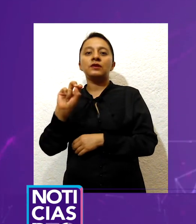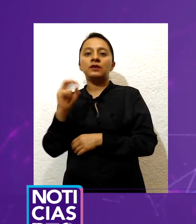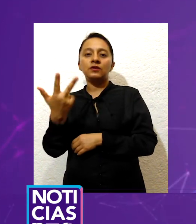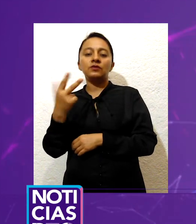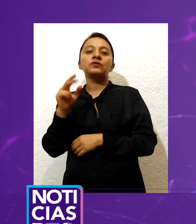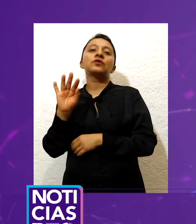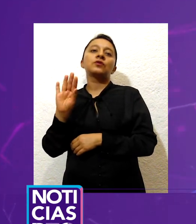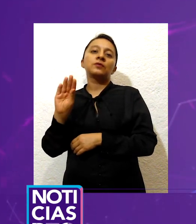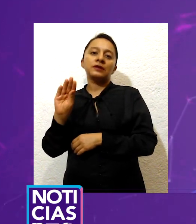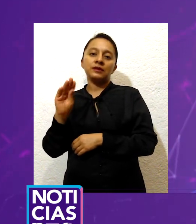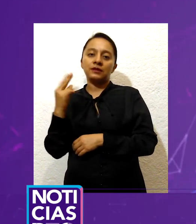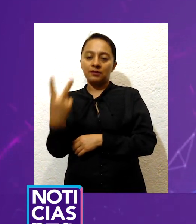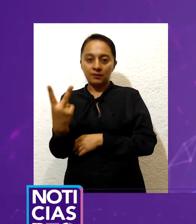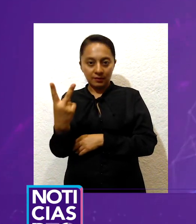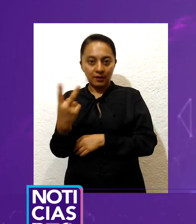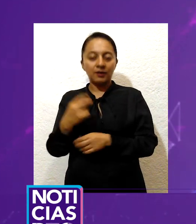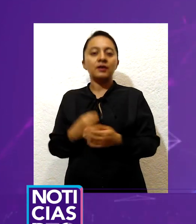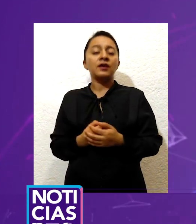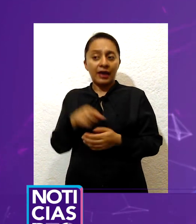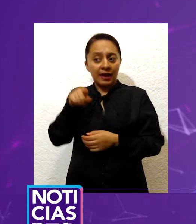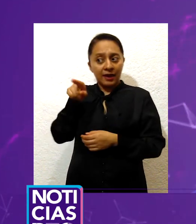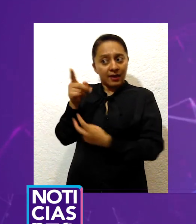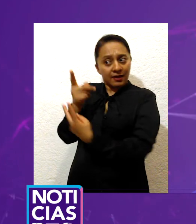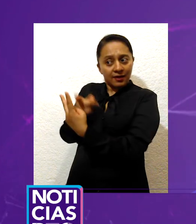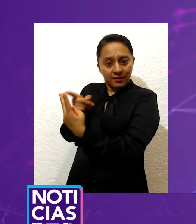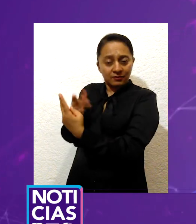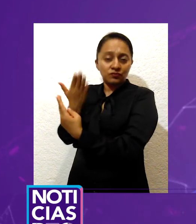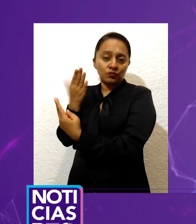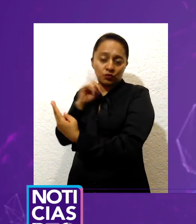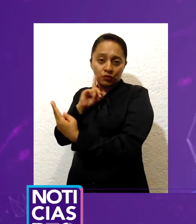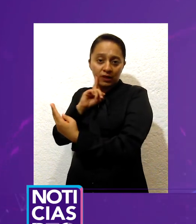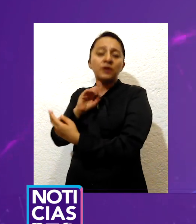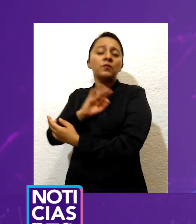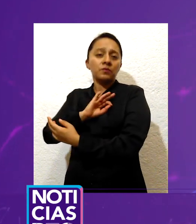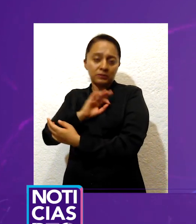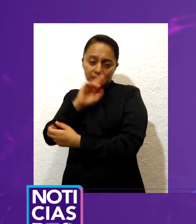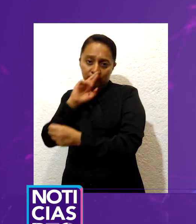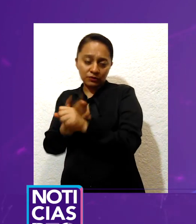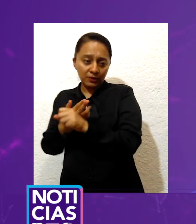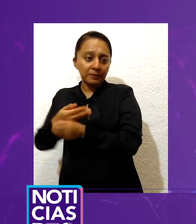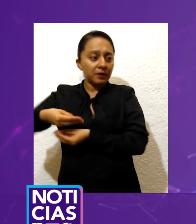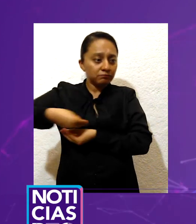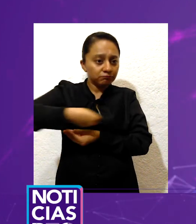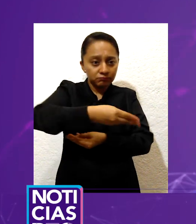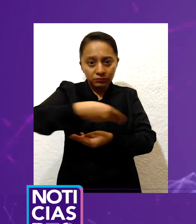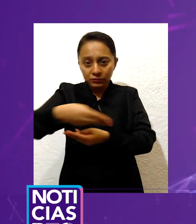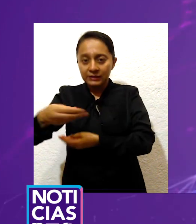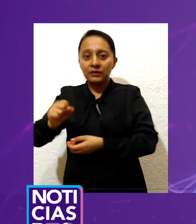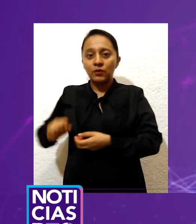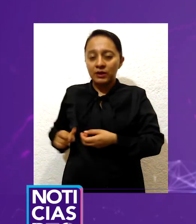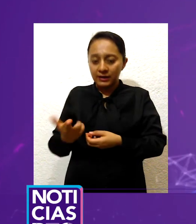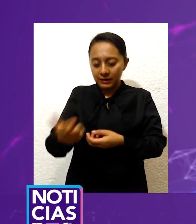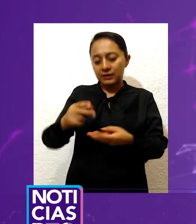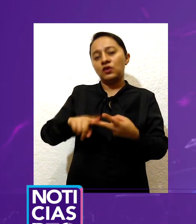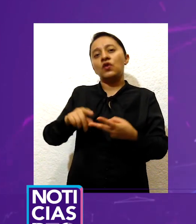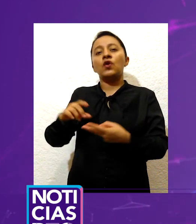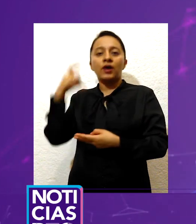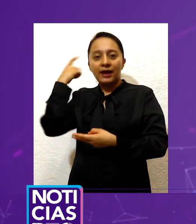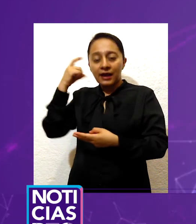enviarlos a otros lugares. Con imágenes de Manuel Tobar, informó para Noticias RTQ, María Isabel Tierra Fría.